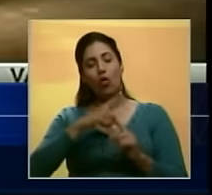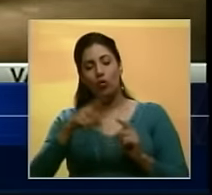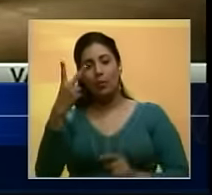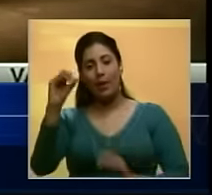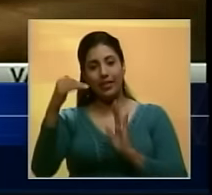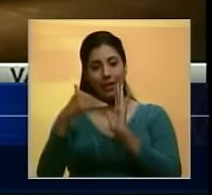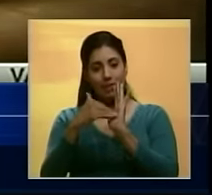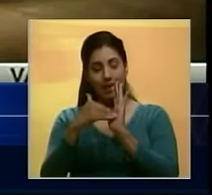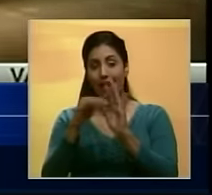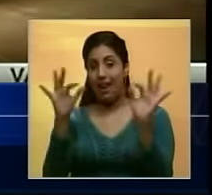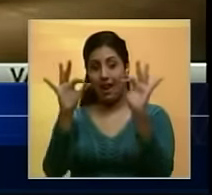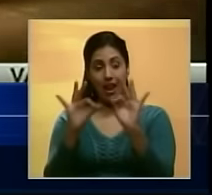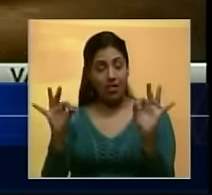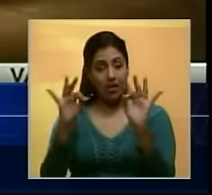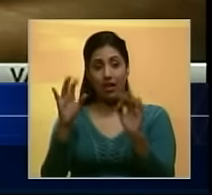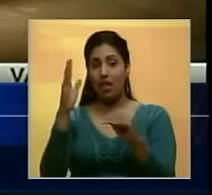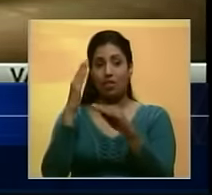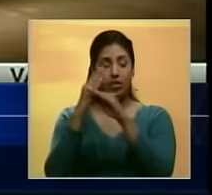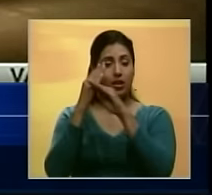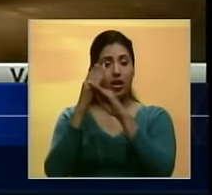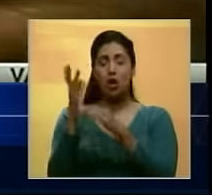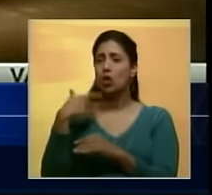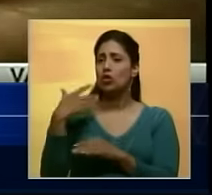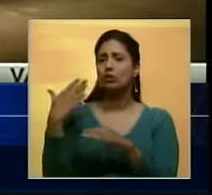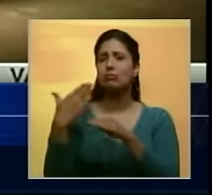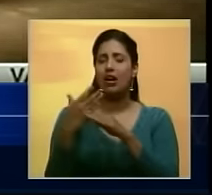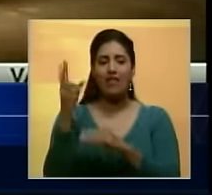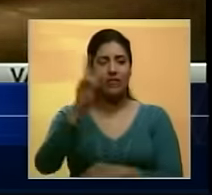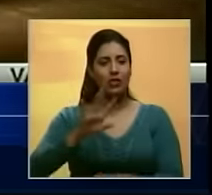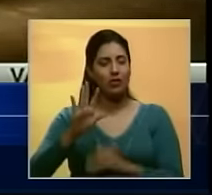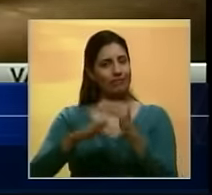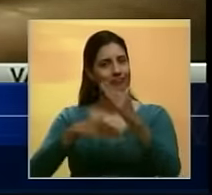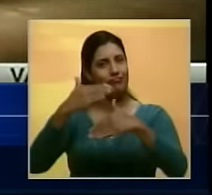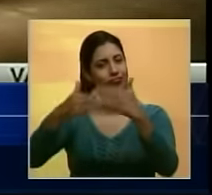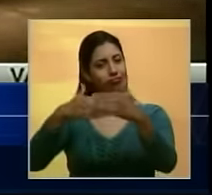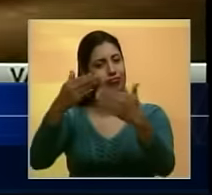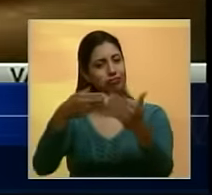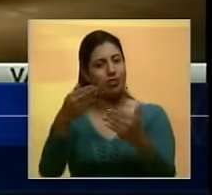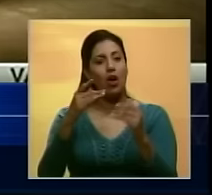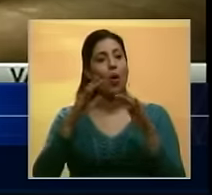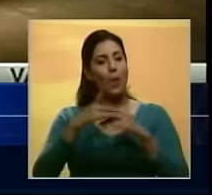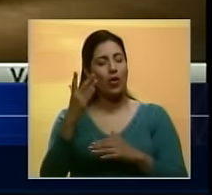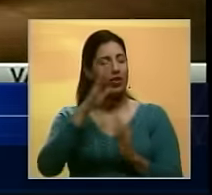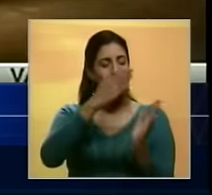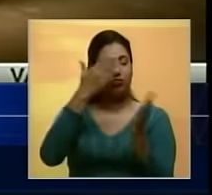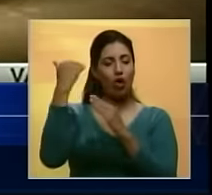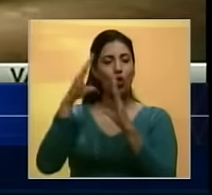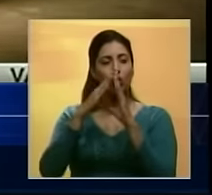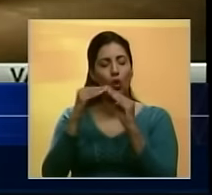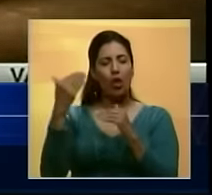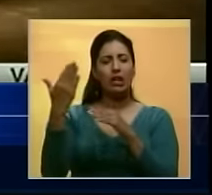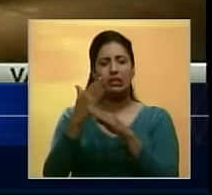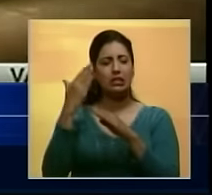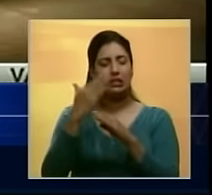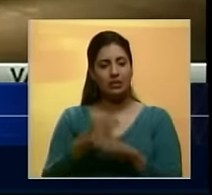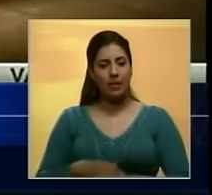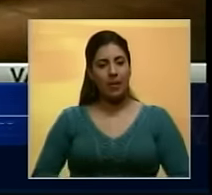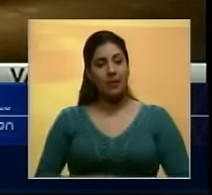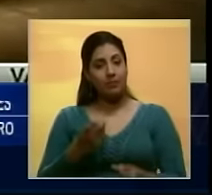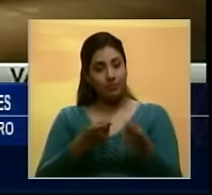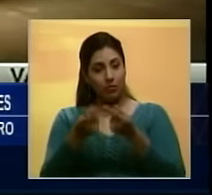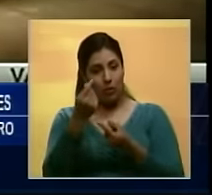20.000. Nada ni nadie podrá impedirlo. Venezuela va a salir adelante por encima de todo este sabotaje monetario.